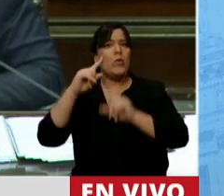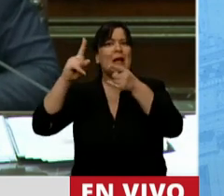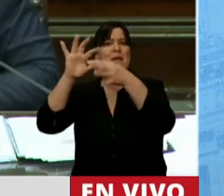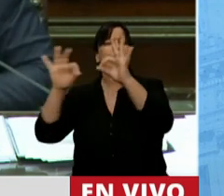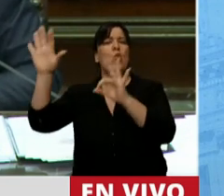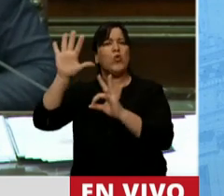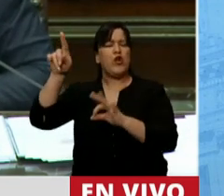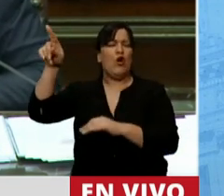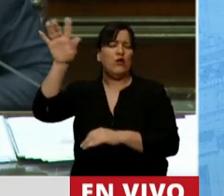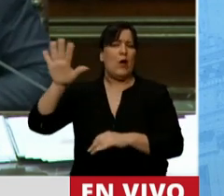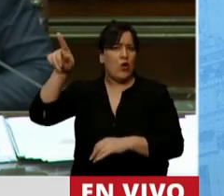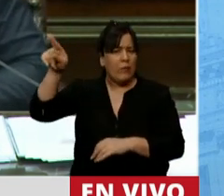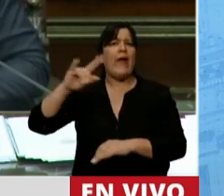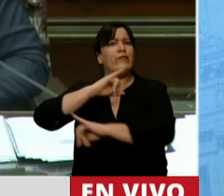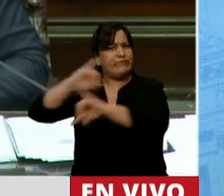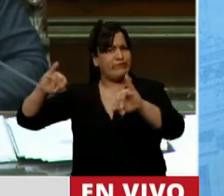Muchas gracias, señor Presidente.